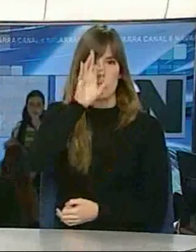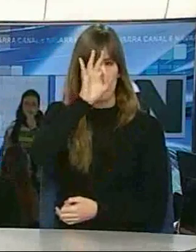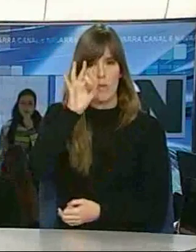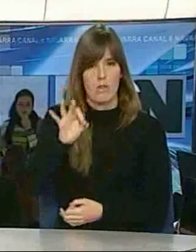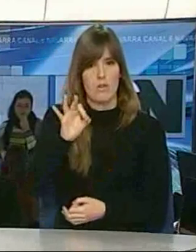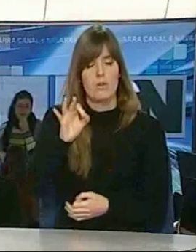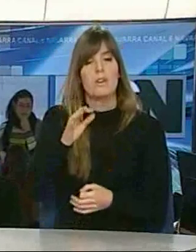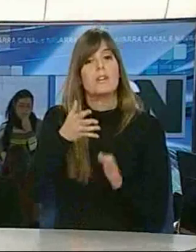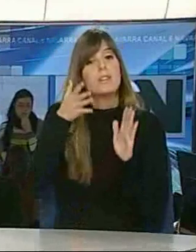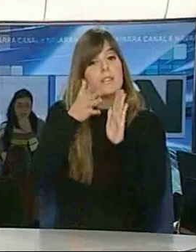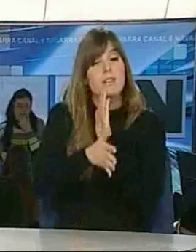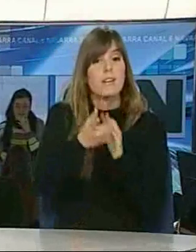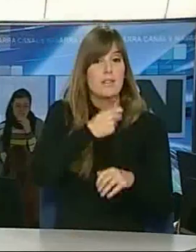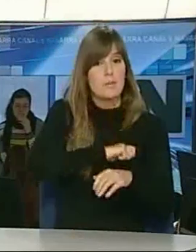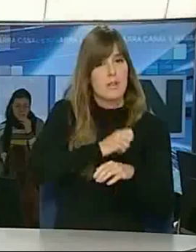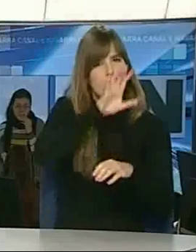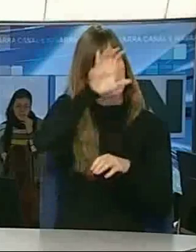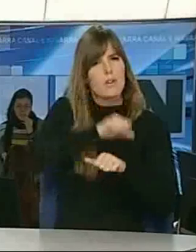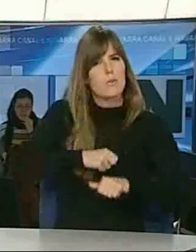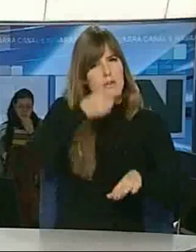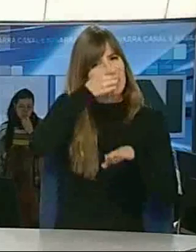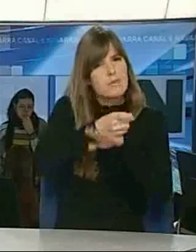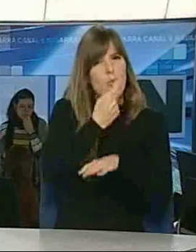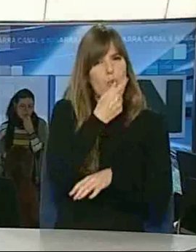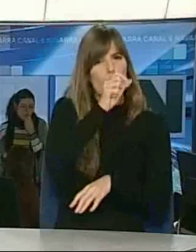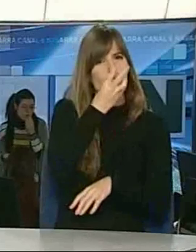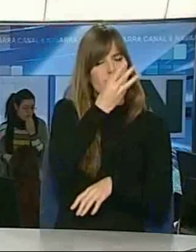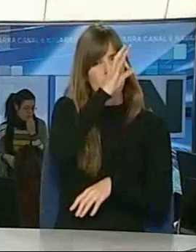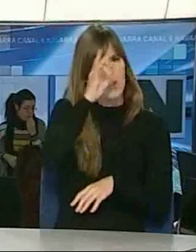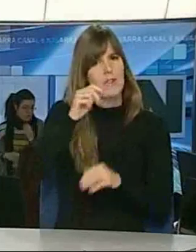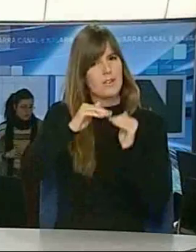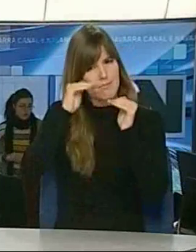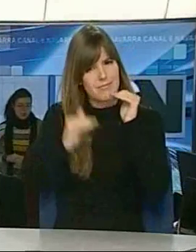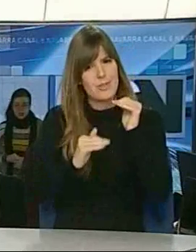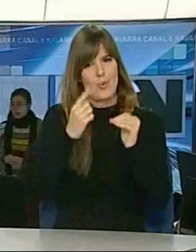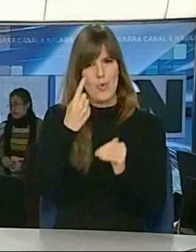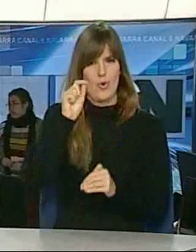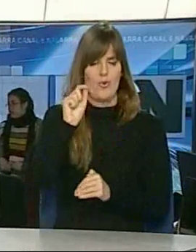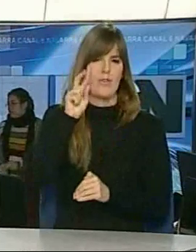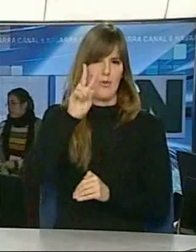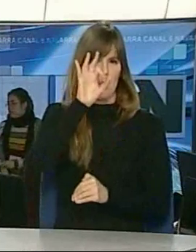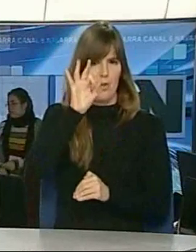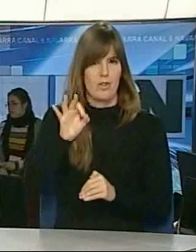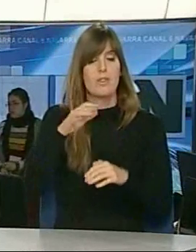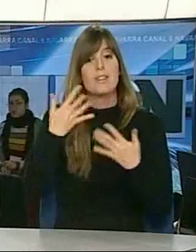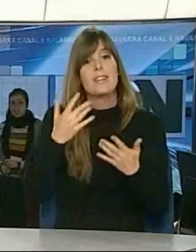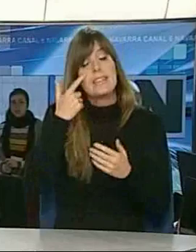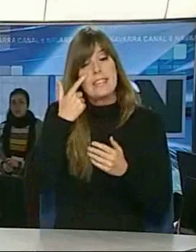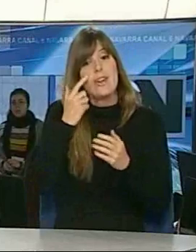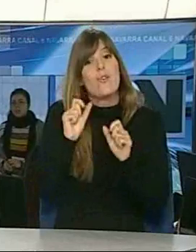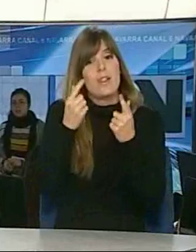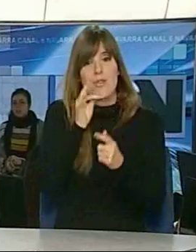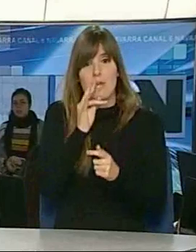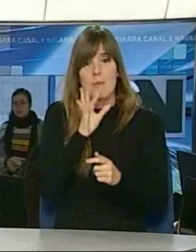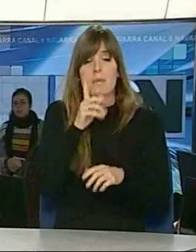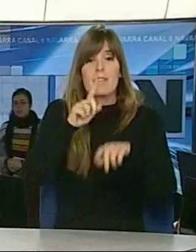una décima por debajo de la obligación establecida para todas las autonomías. La cifra final está, sin embargo, pendiente de